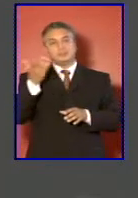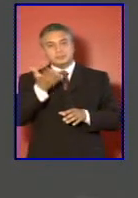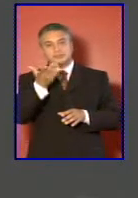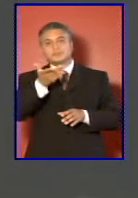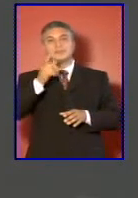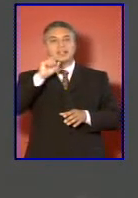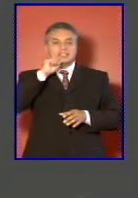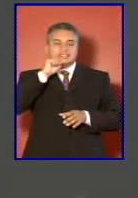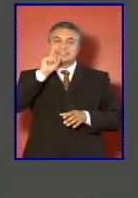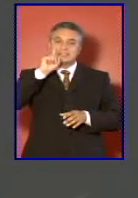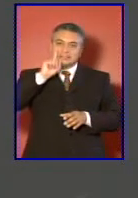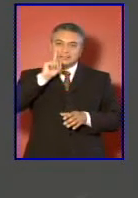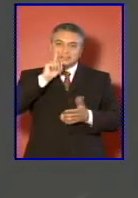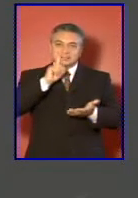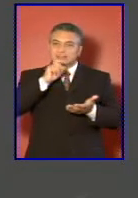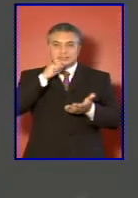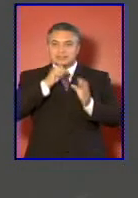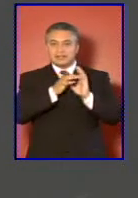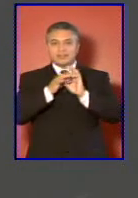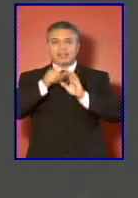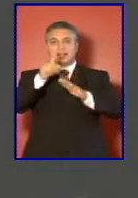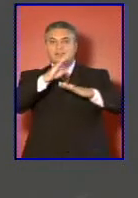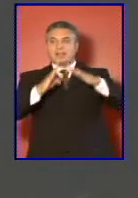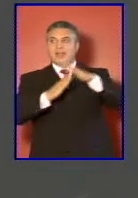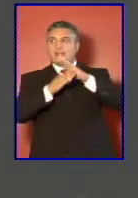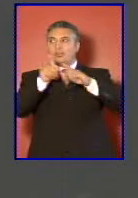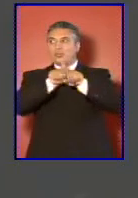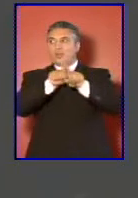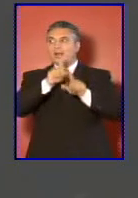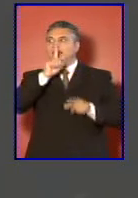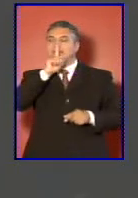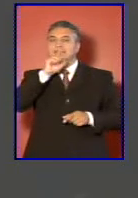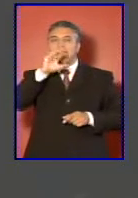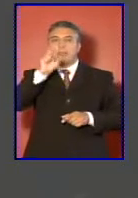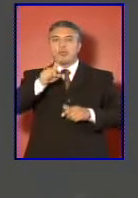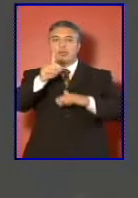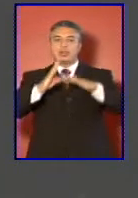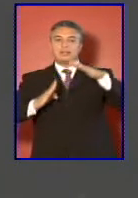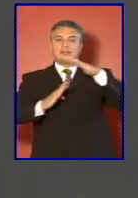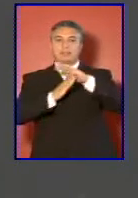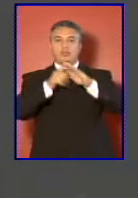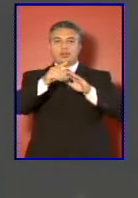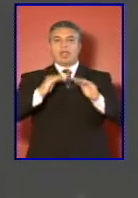signifique estancar o generar un tapón en los ascensos.